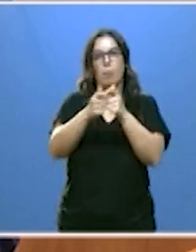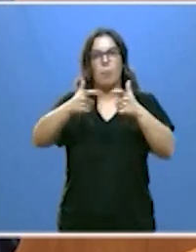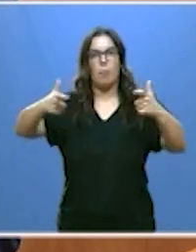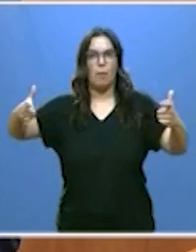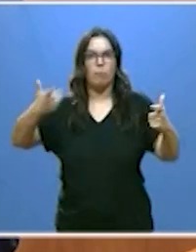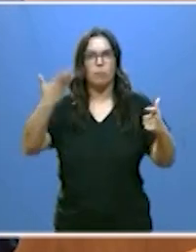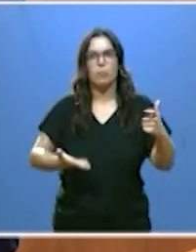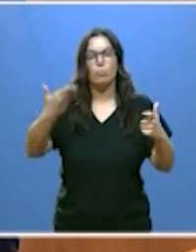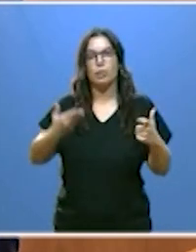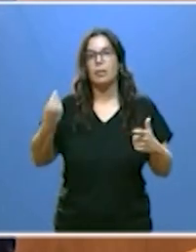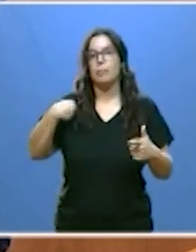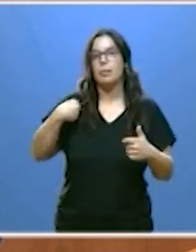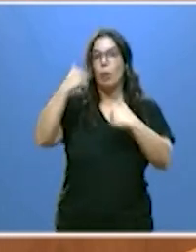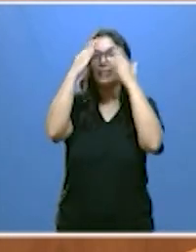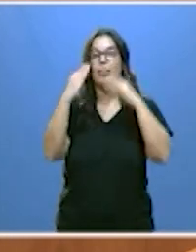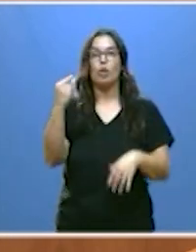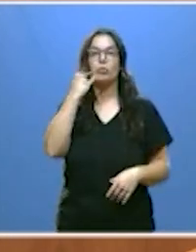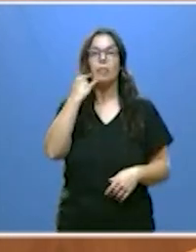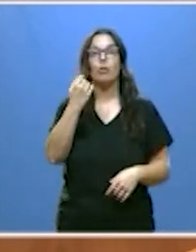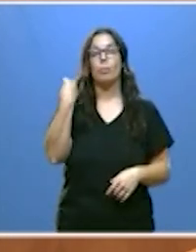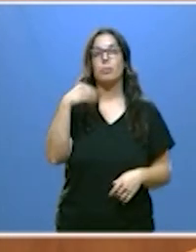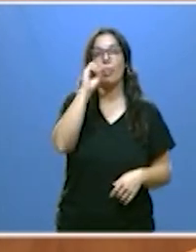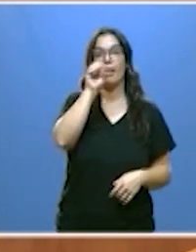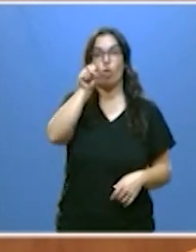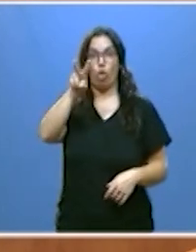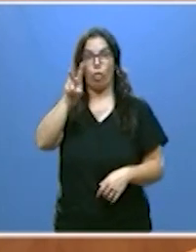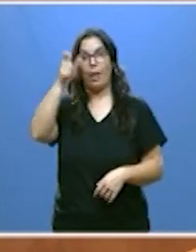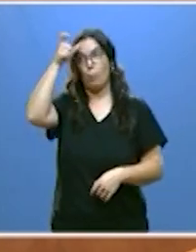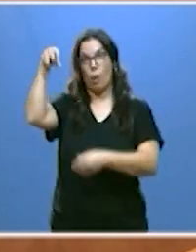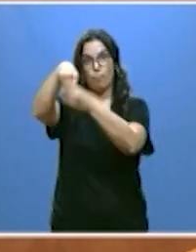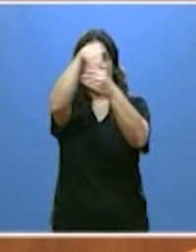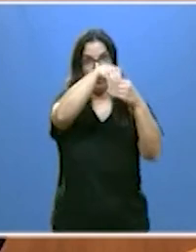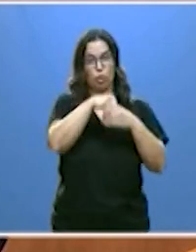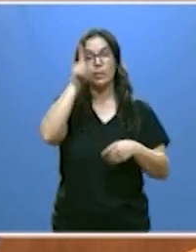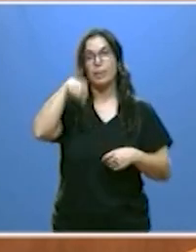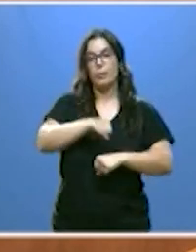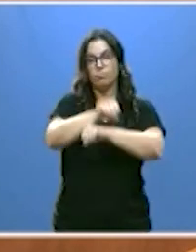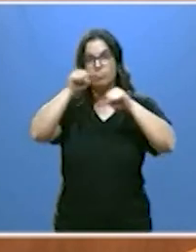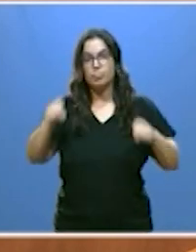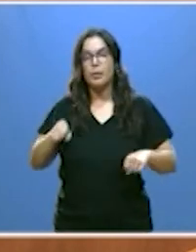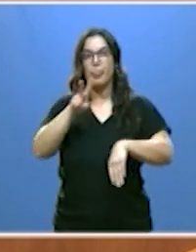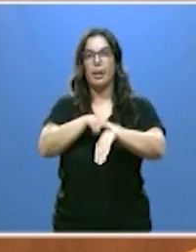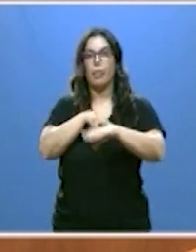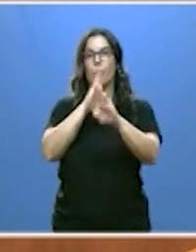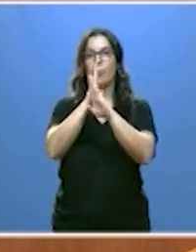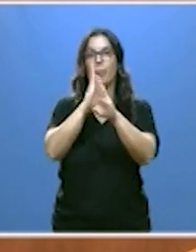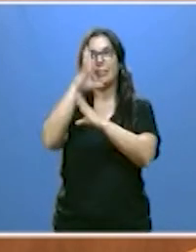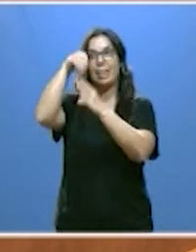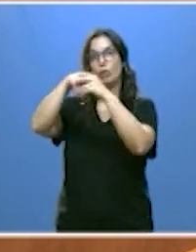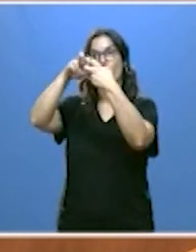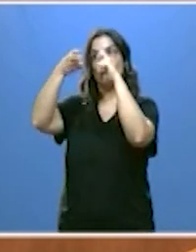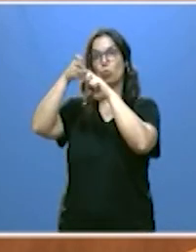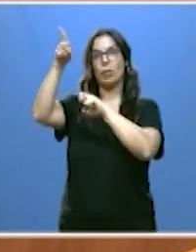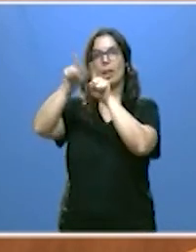del 012 en el medio rural y con un refuerzo de la delegación permanente de Castilla y León en Bruselas como